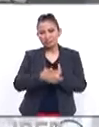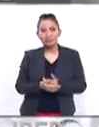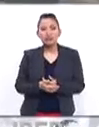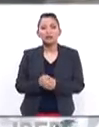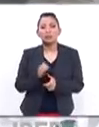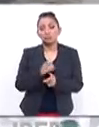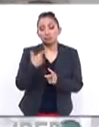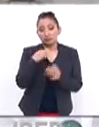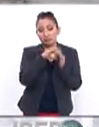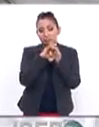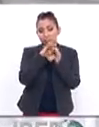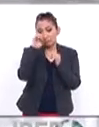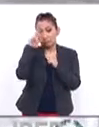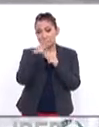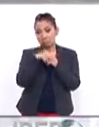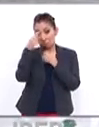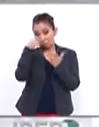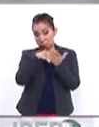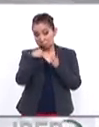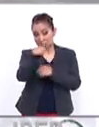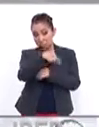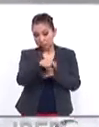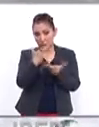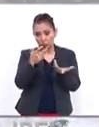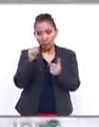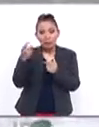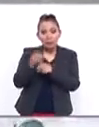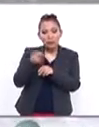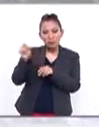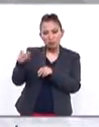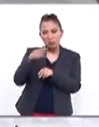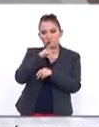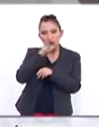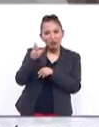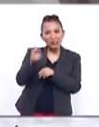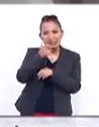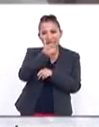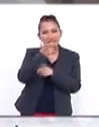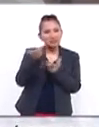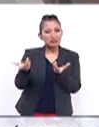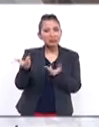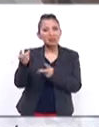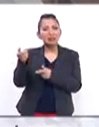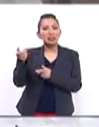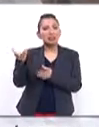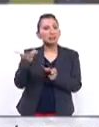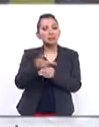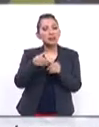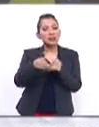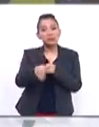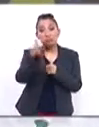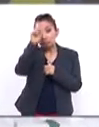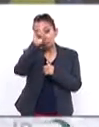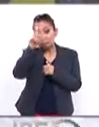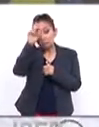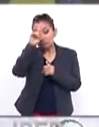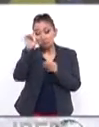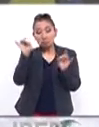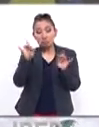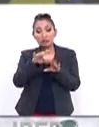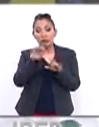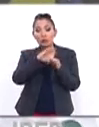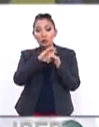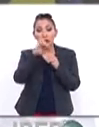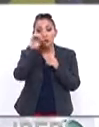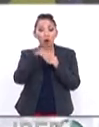también la Unión Europea supongo que está reaccionando al respecto. ¿Qué es lo que sugeriría en un momento